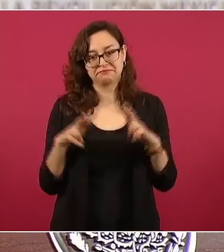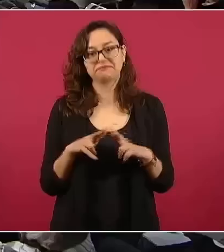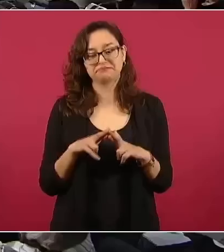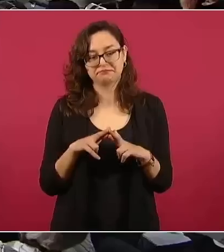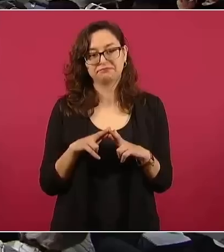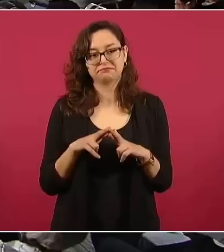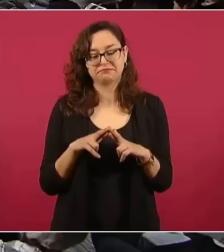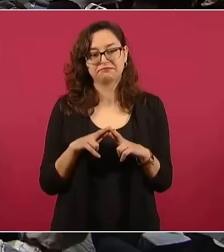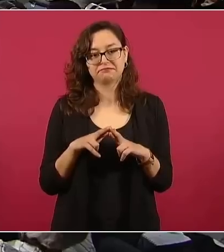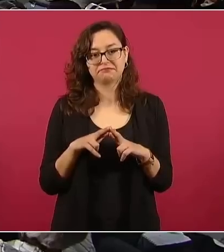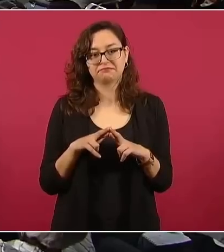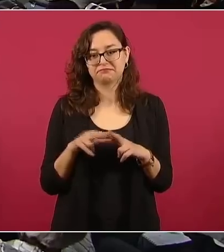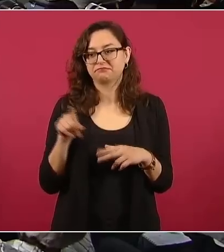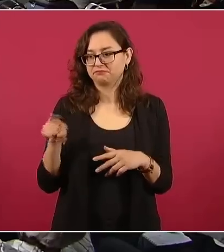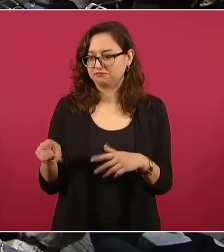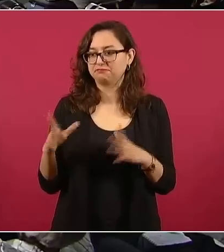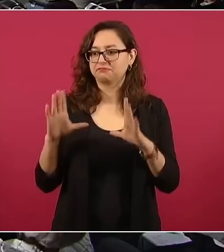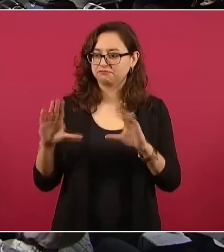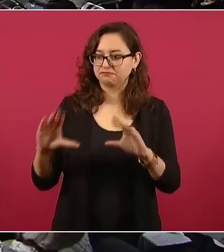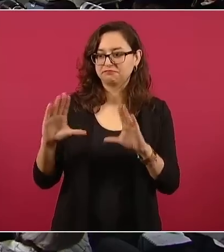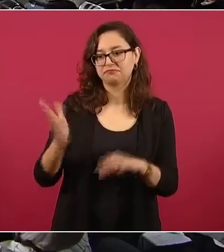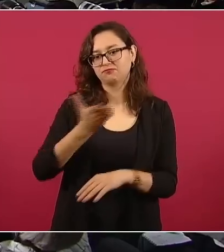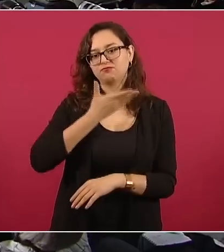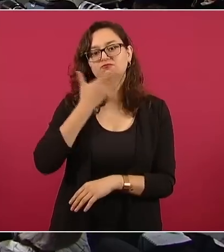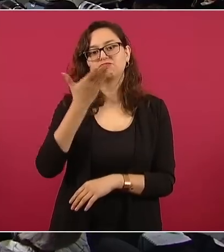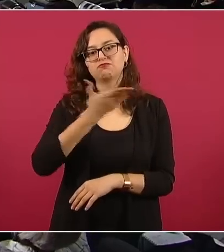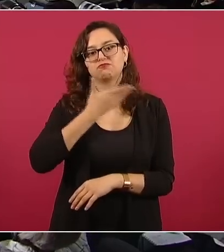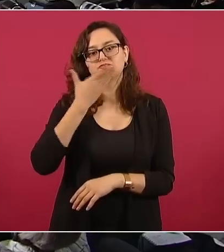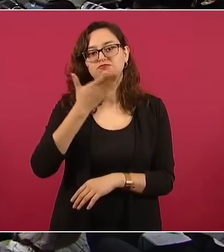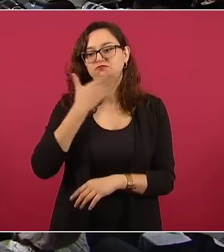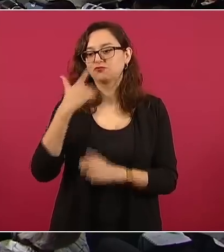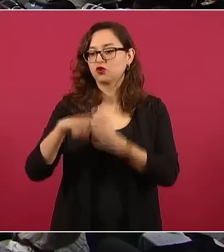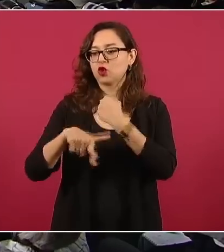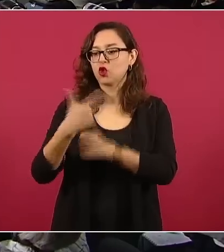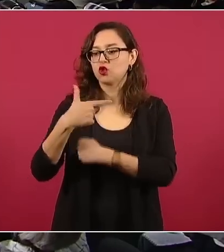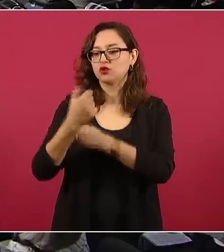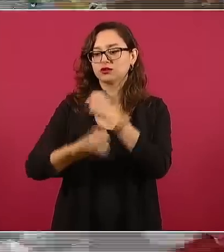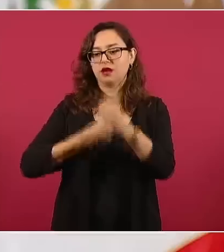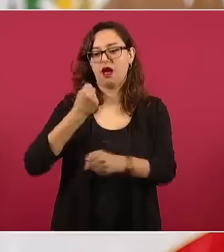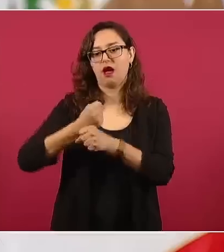dio clases, 12 años,